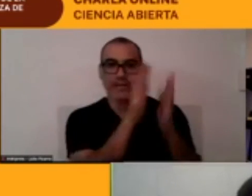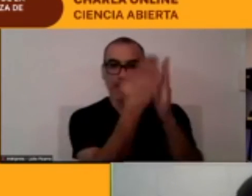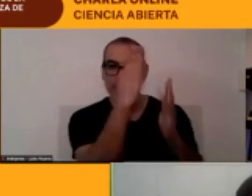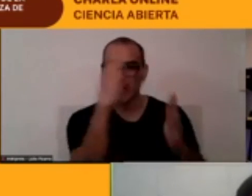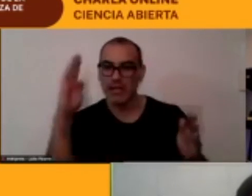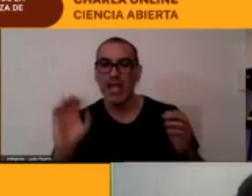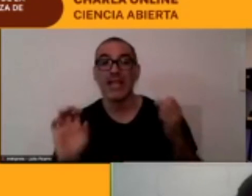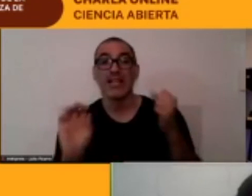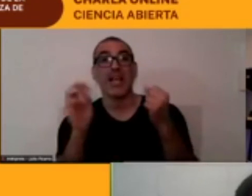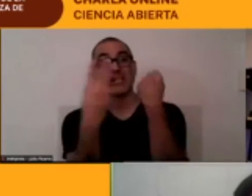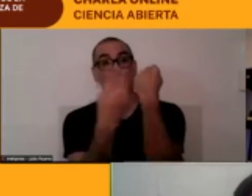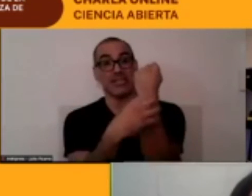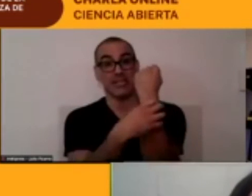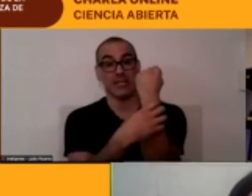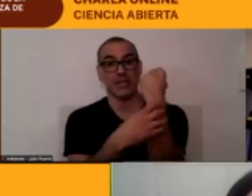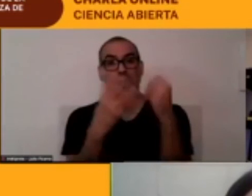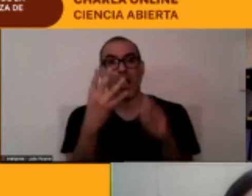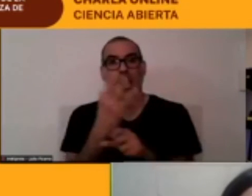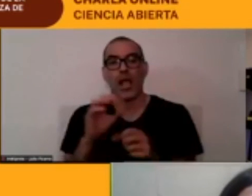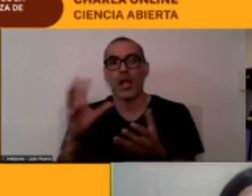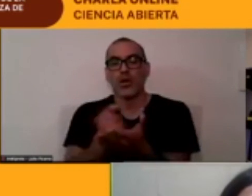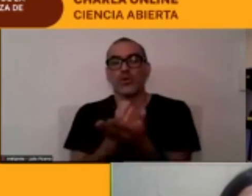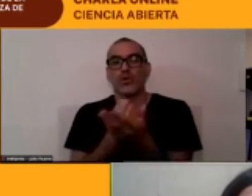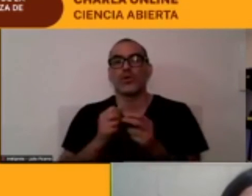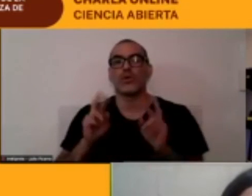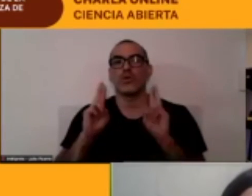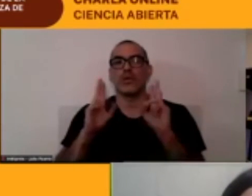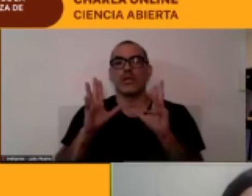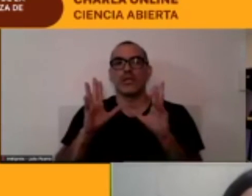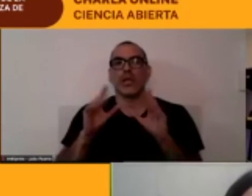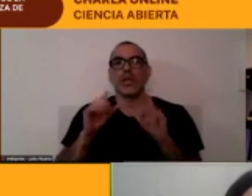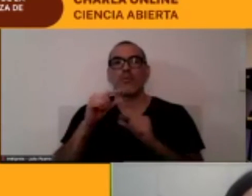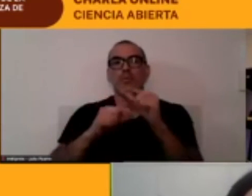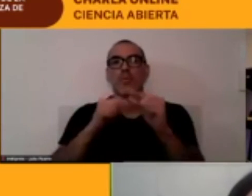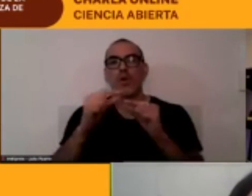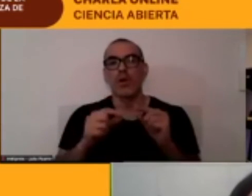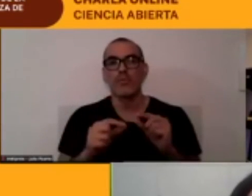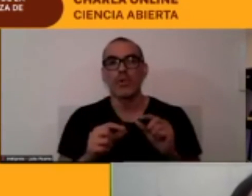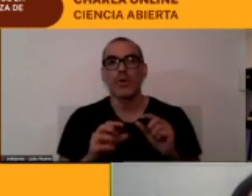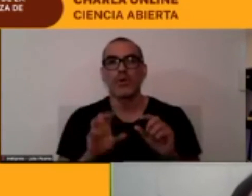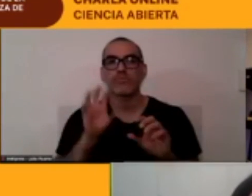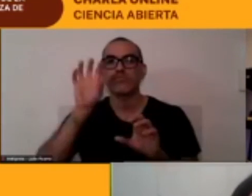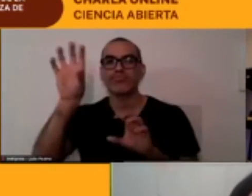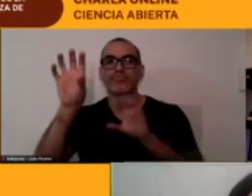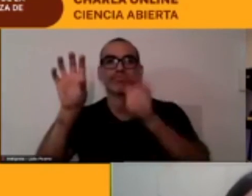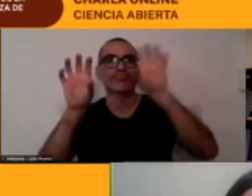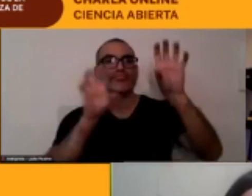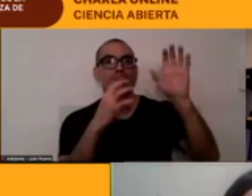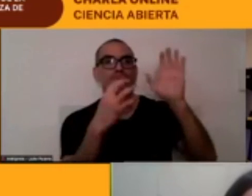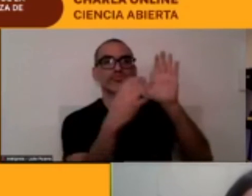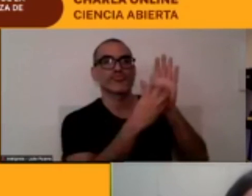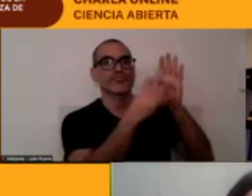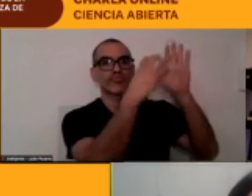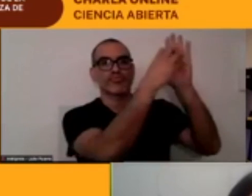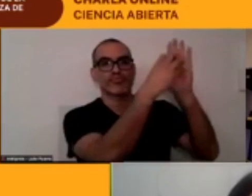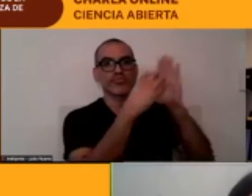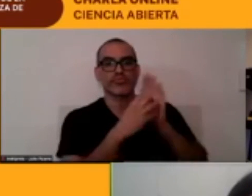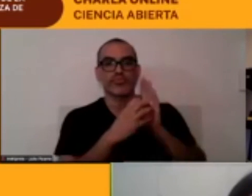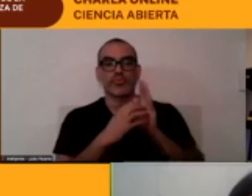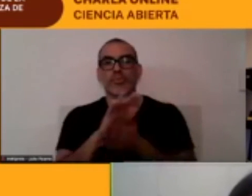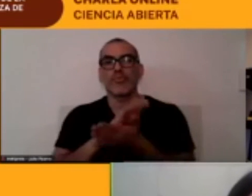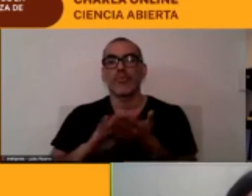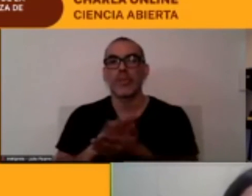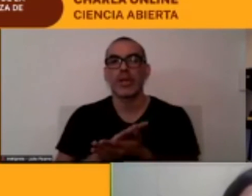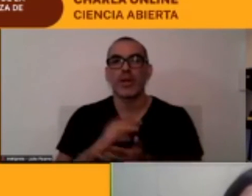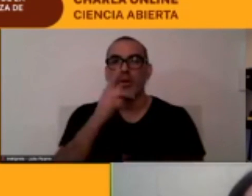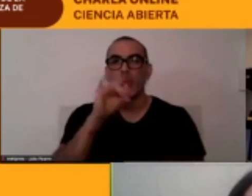gran logro que pudiéramos empezar a poner señalética en Cunsa en por ejemplo en la Universidad de